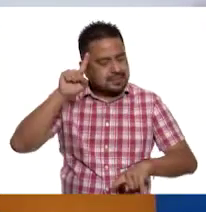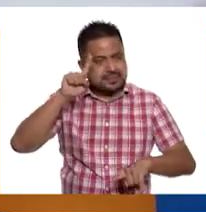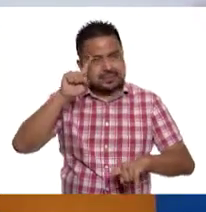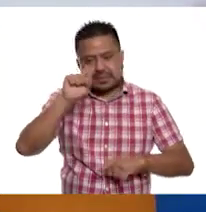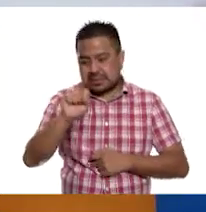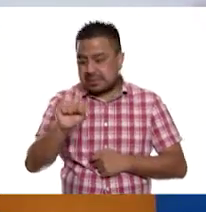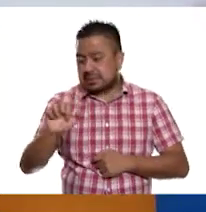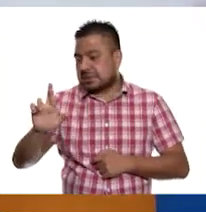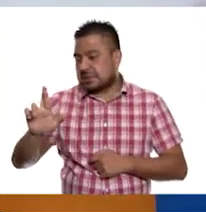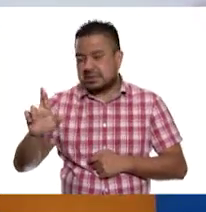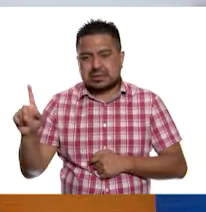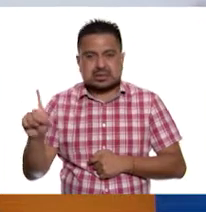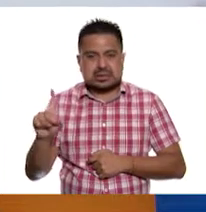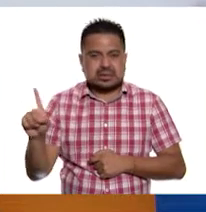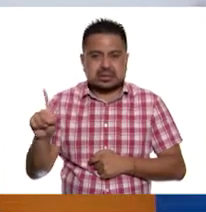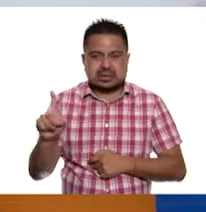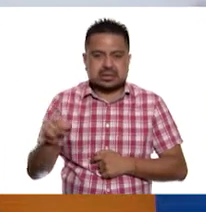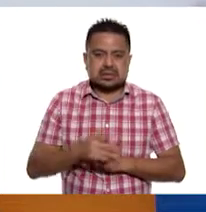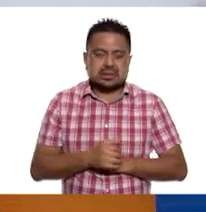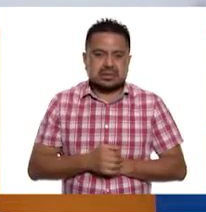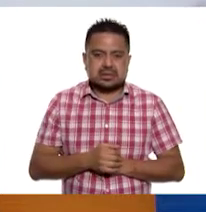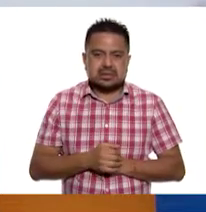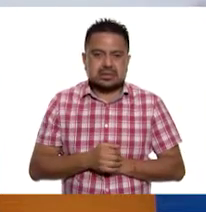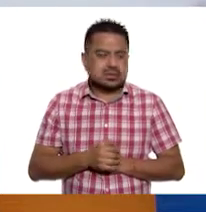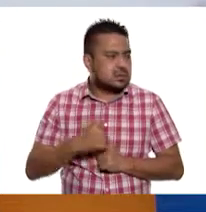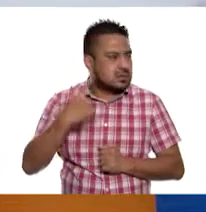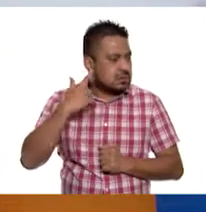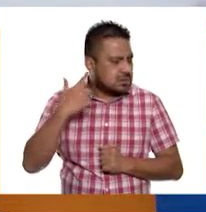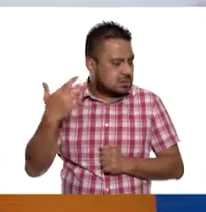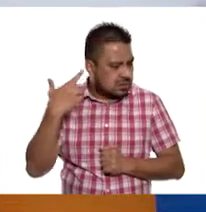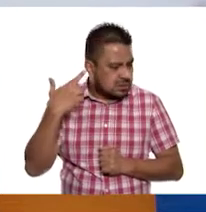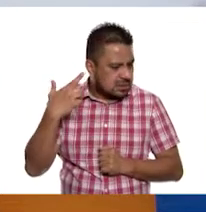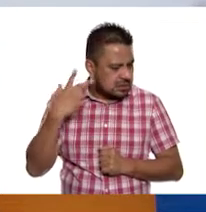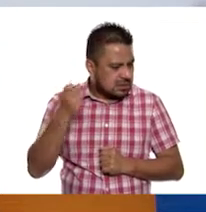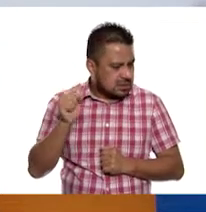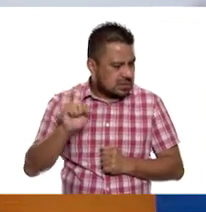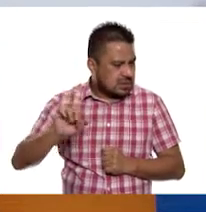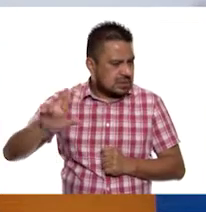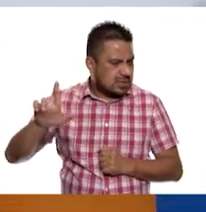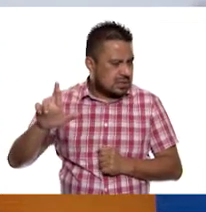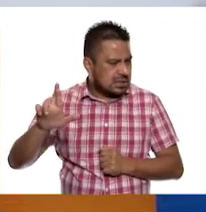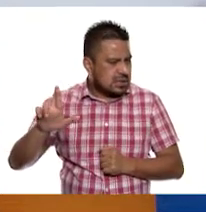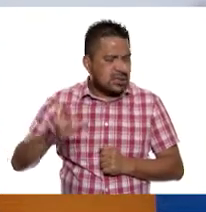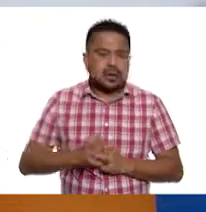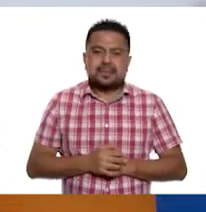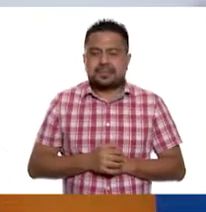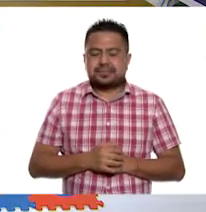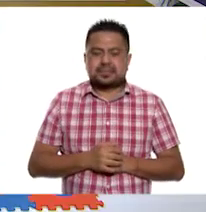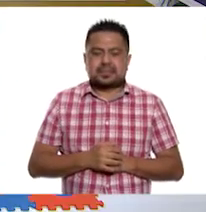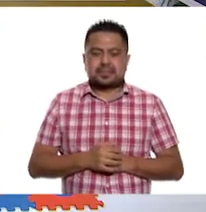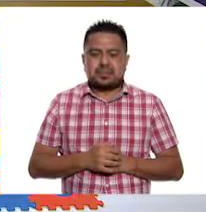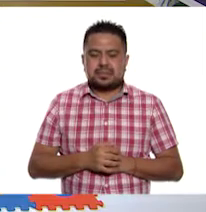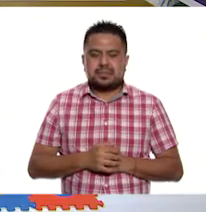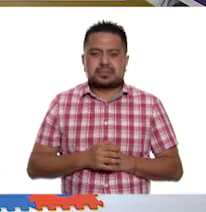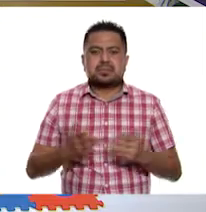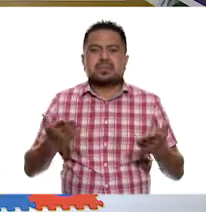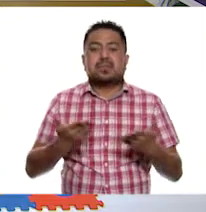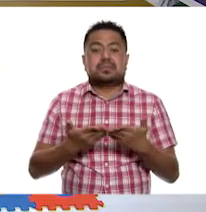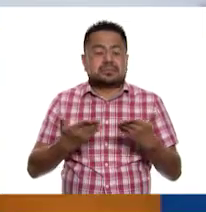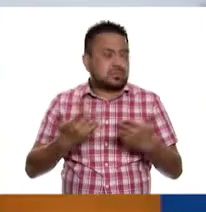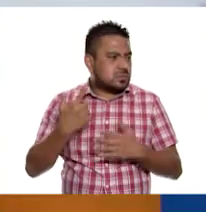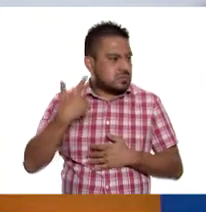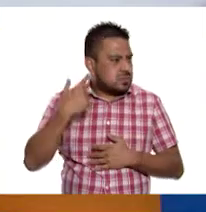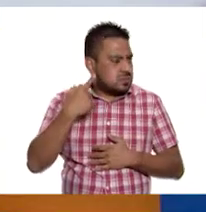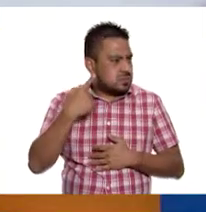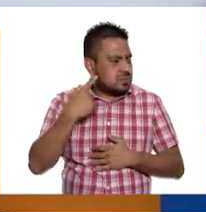la R, por, hizo el sonido, ser, y entonces para que